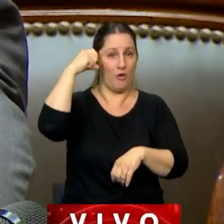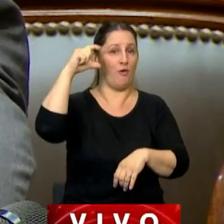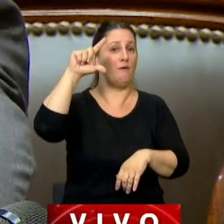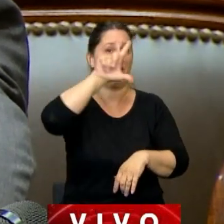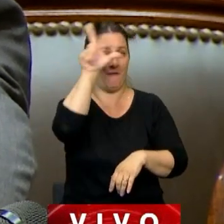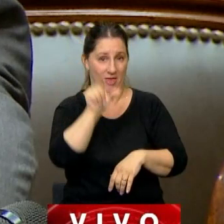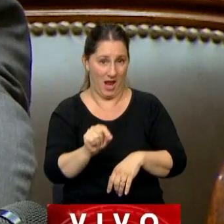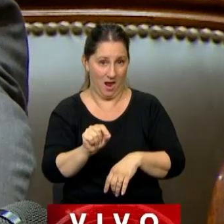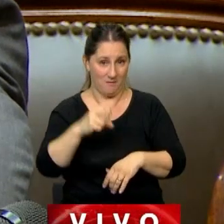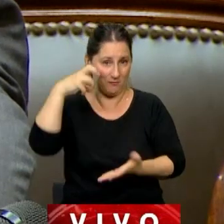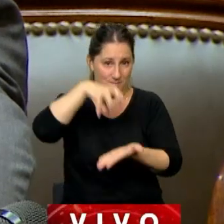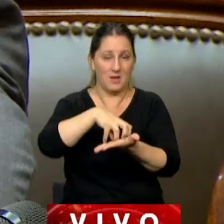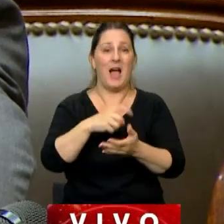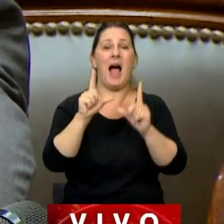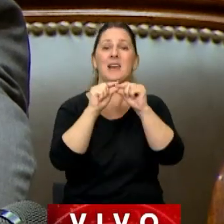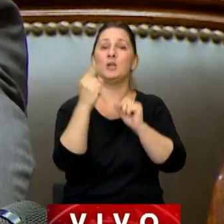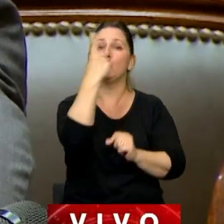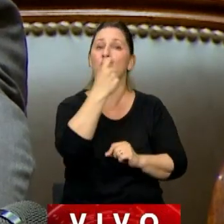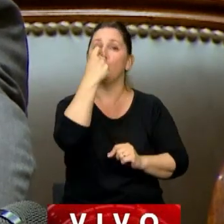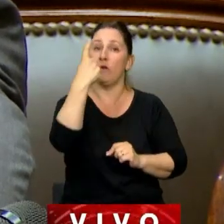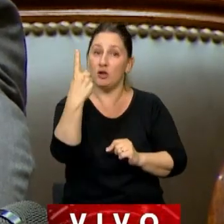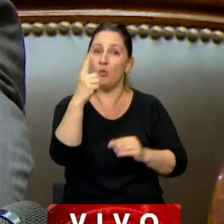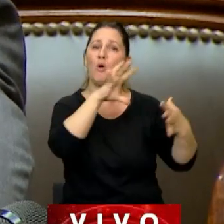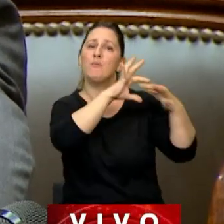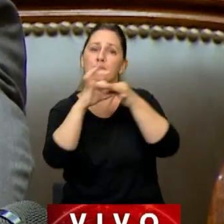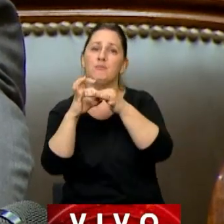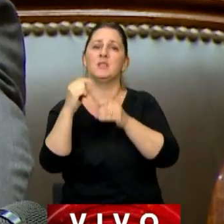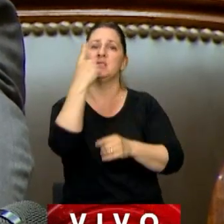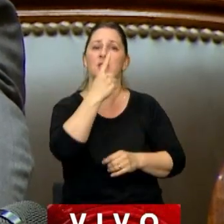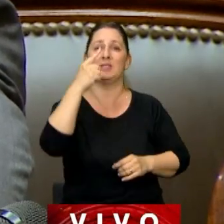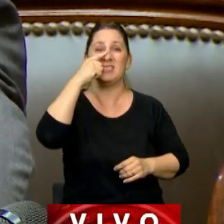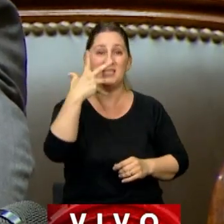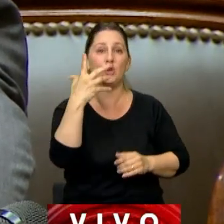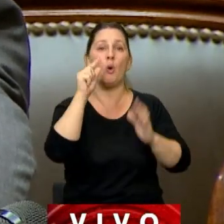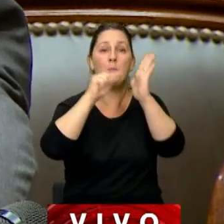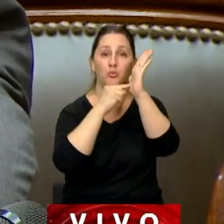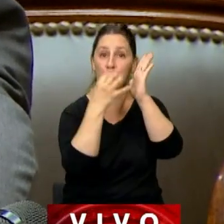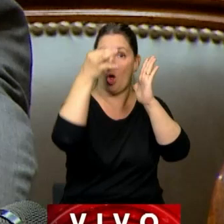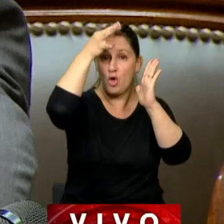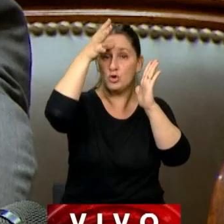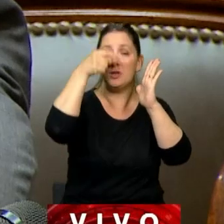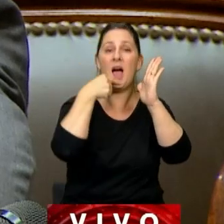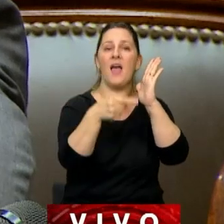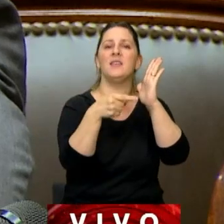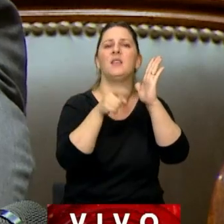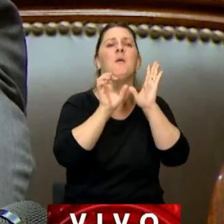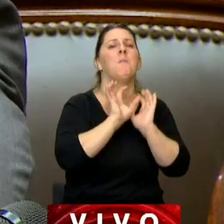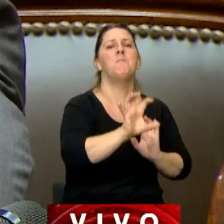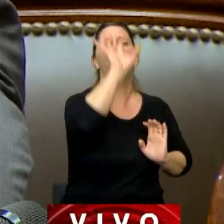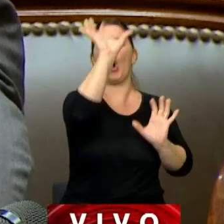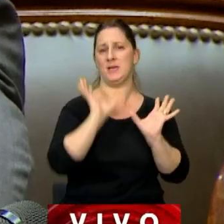Y de artículo 121, en conjunción con el artículo 75, inciso 12, queda para las